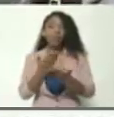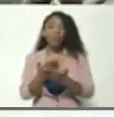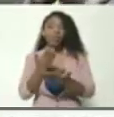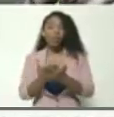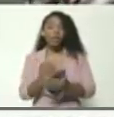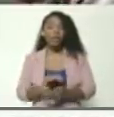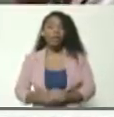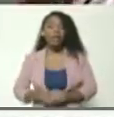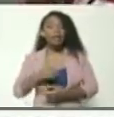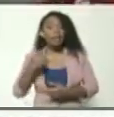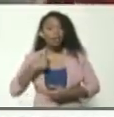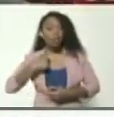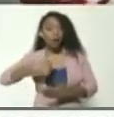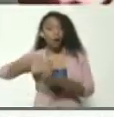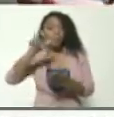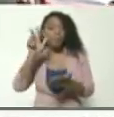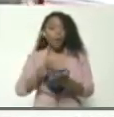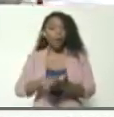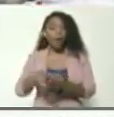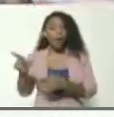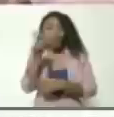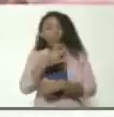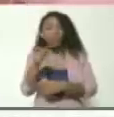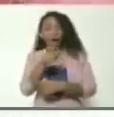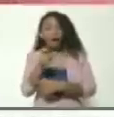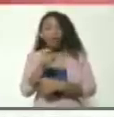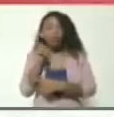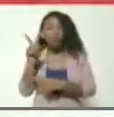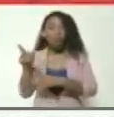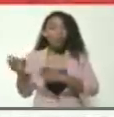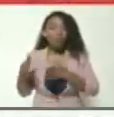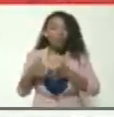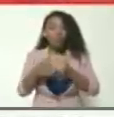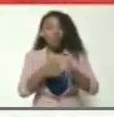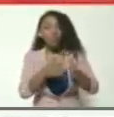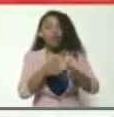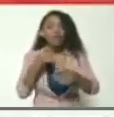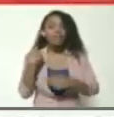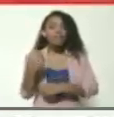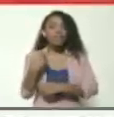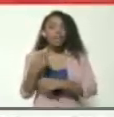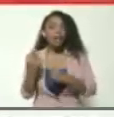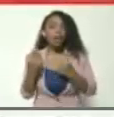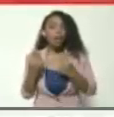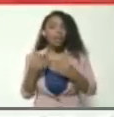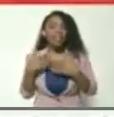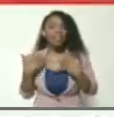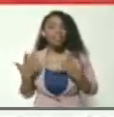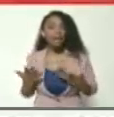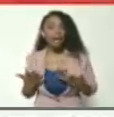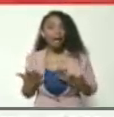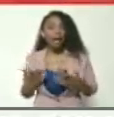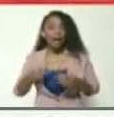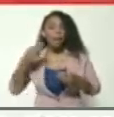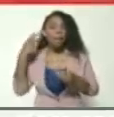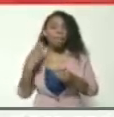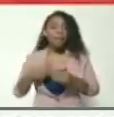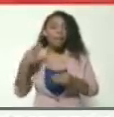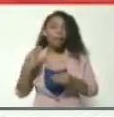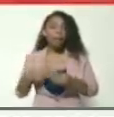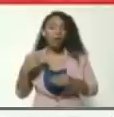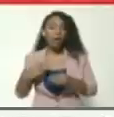que he aprobado. Le están buscando su viabilidad financiera y económica, que es petrolizar